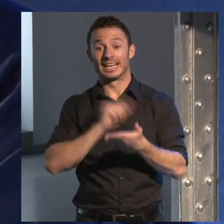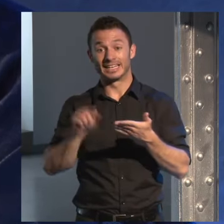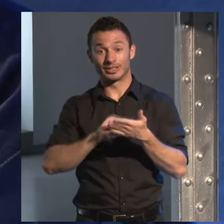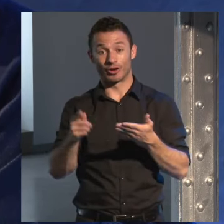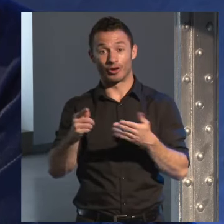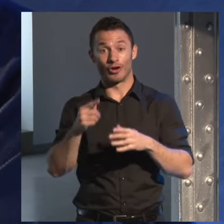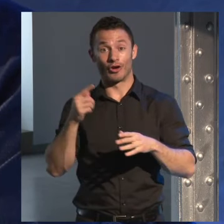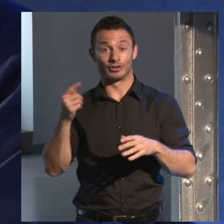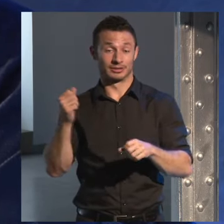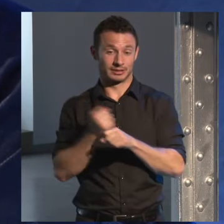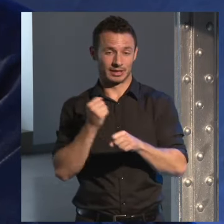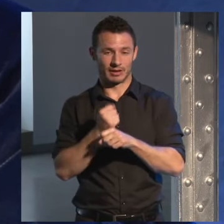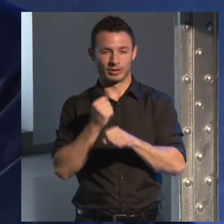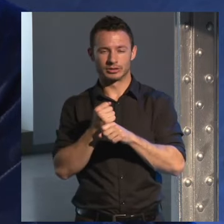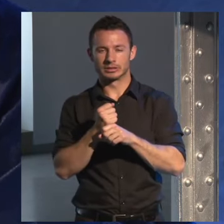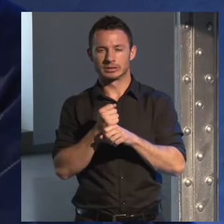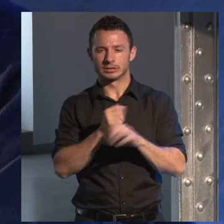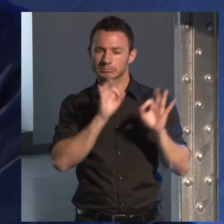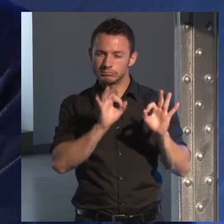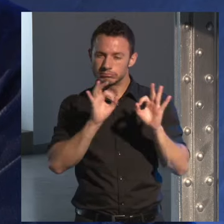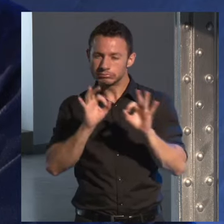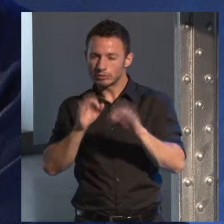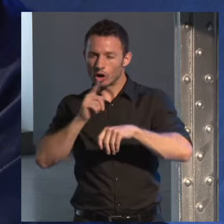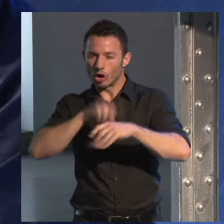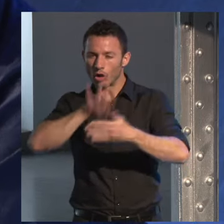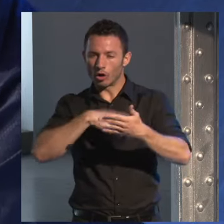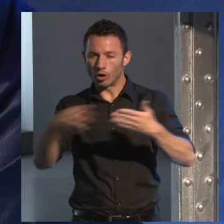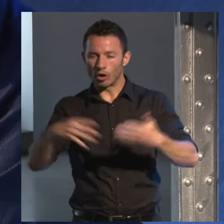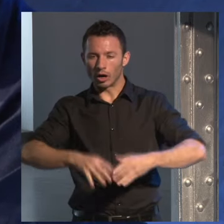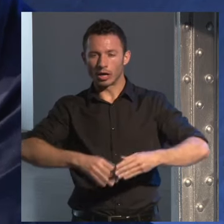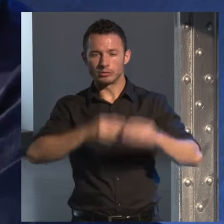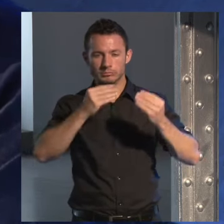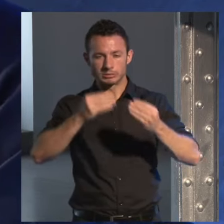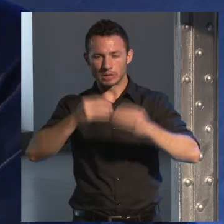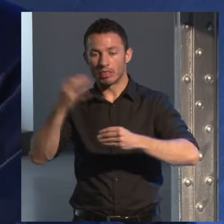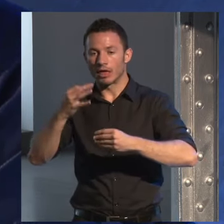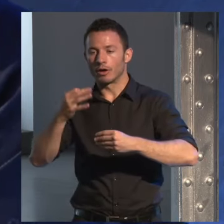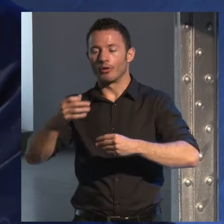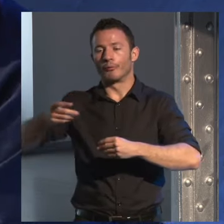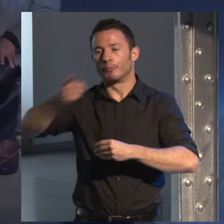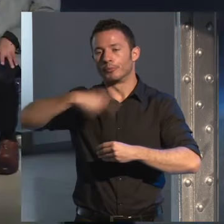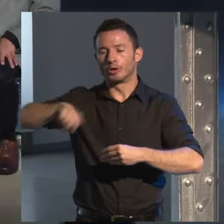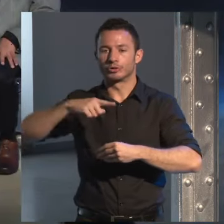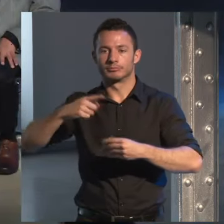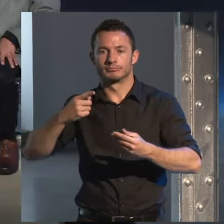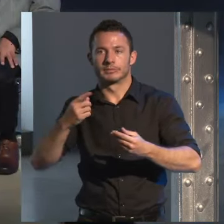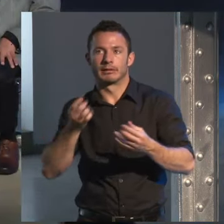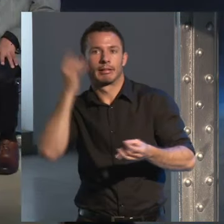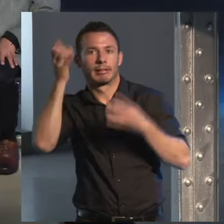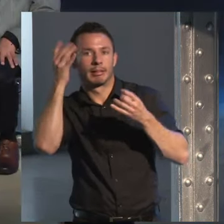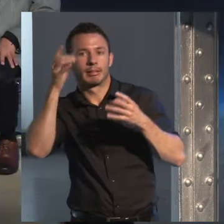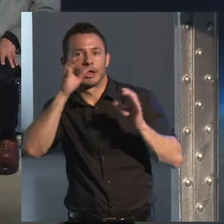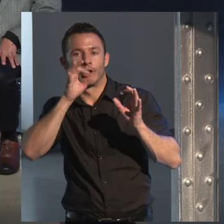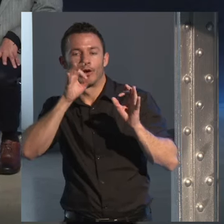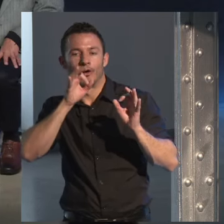diario de marcarse un horario si es posible sois más bien anárquicos ¿cómo funcionáis? yo soy muy